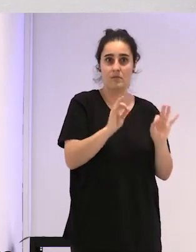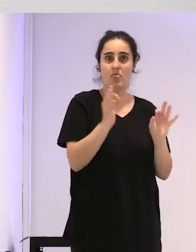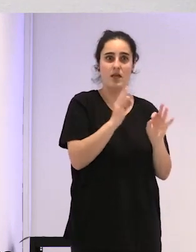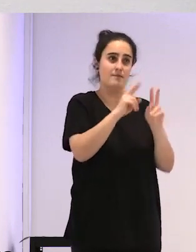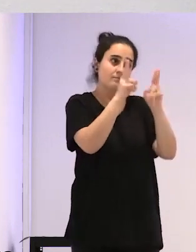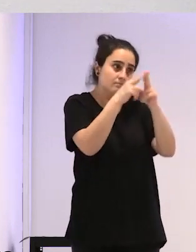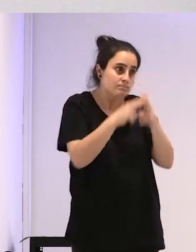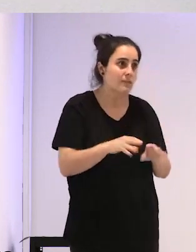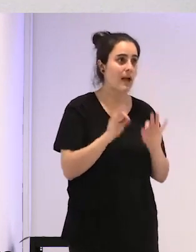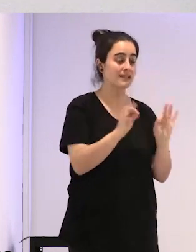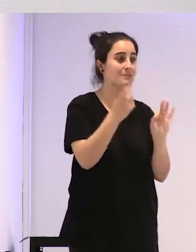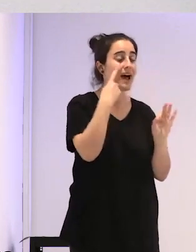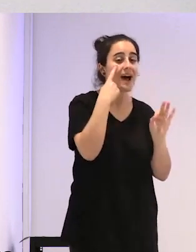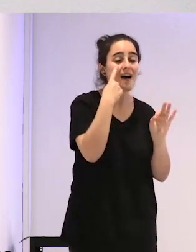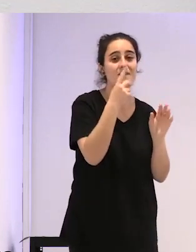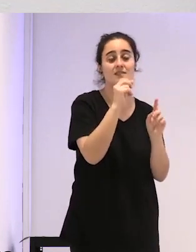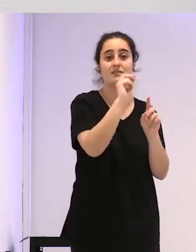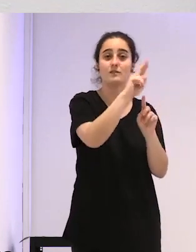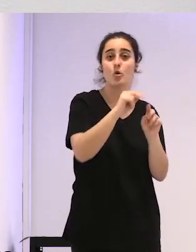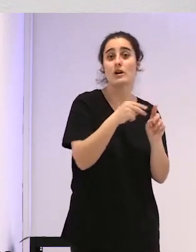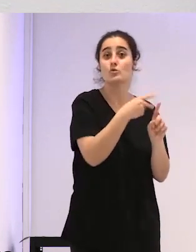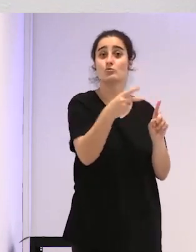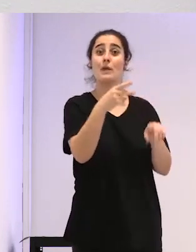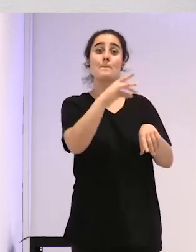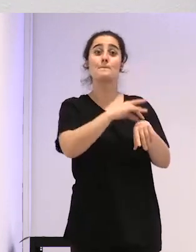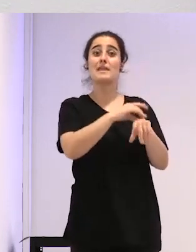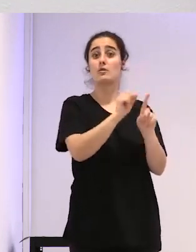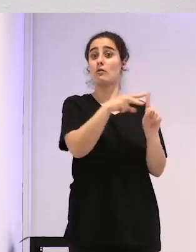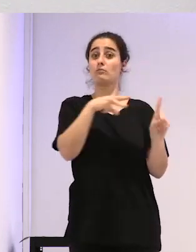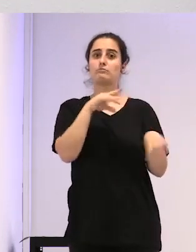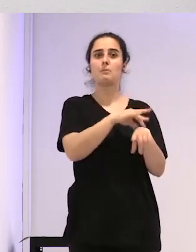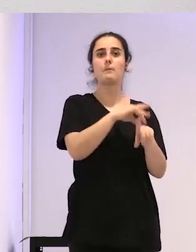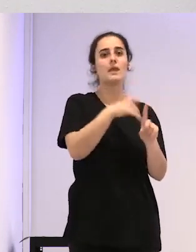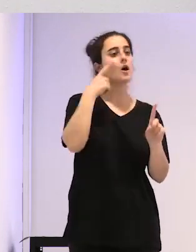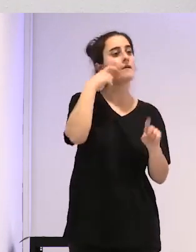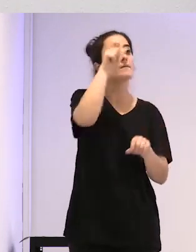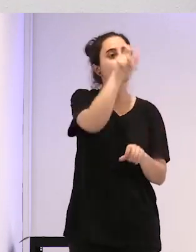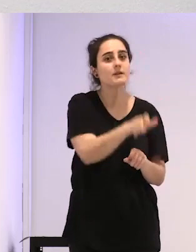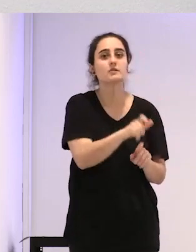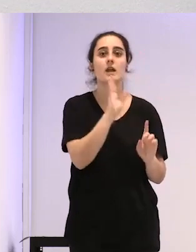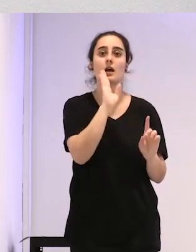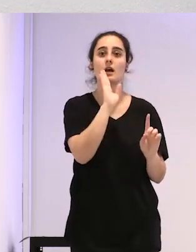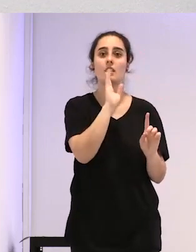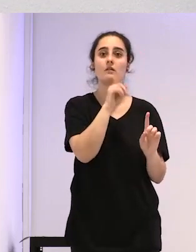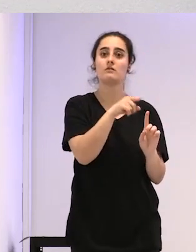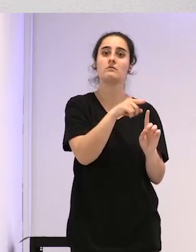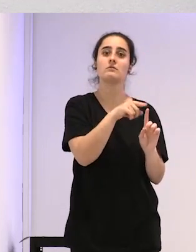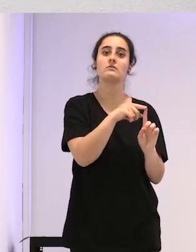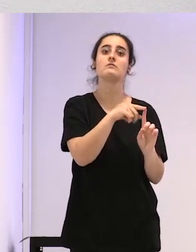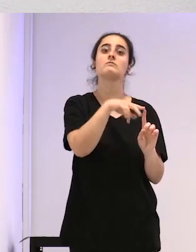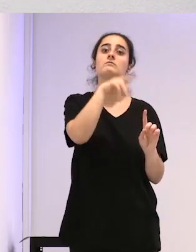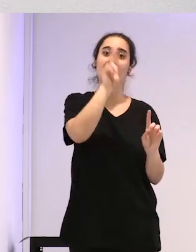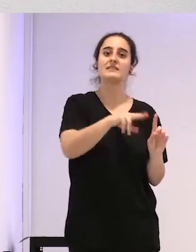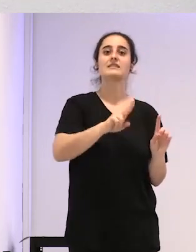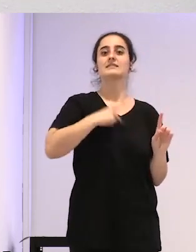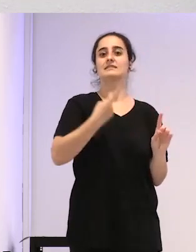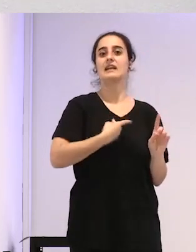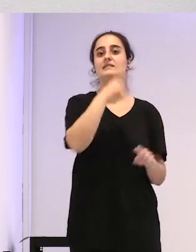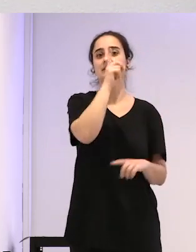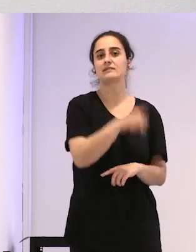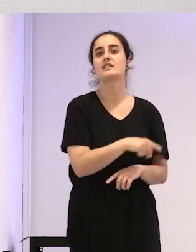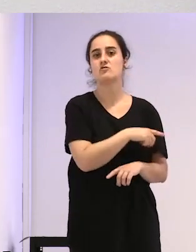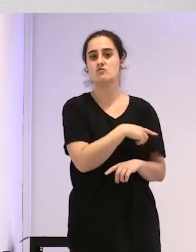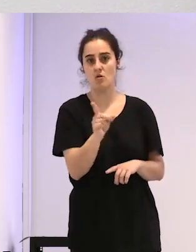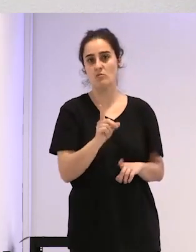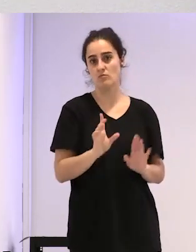determinar desde el modelo médico si una persona es de la vida trans o no, en